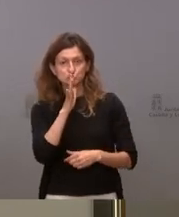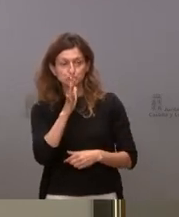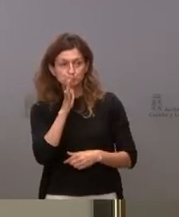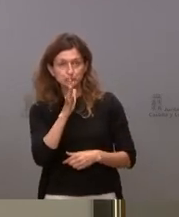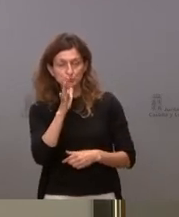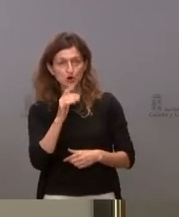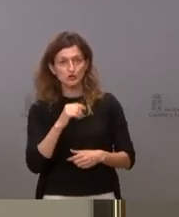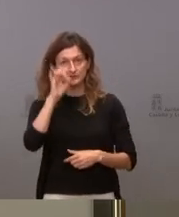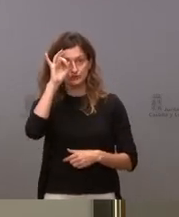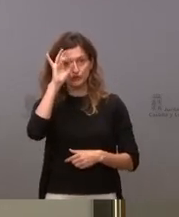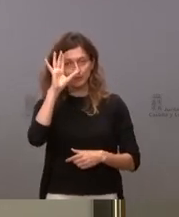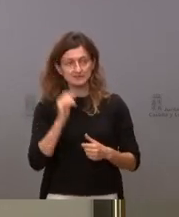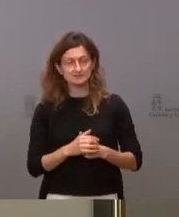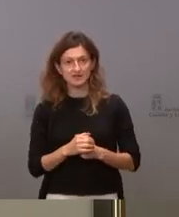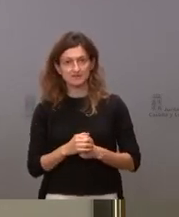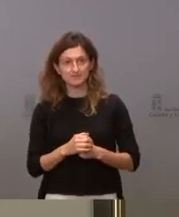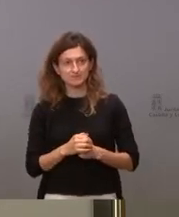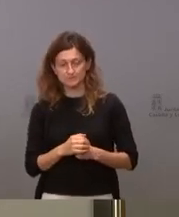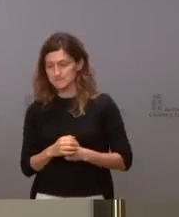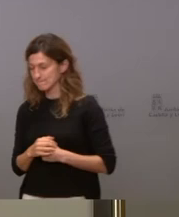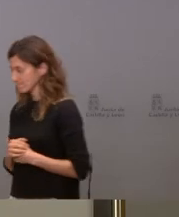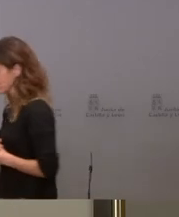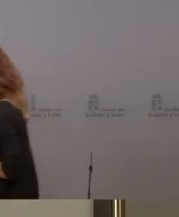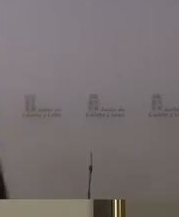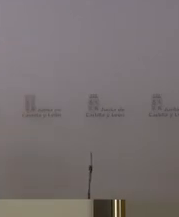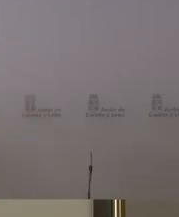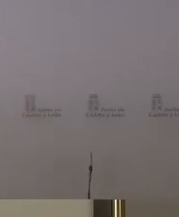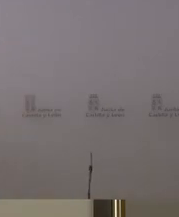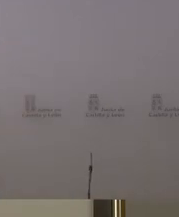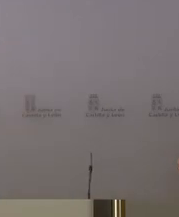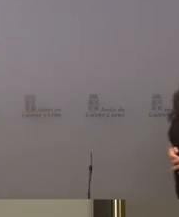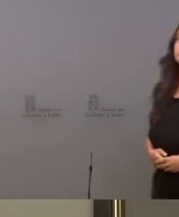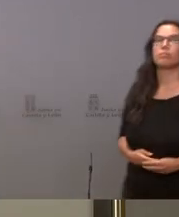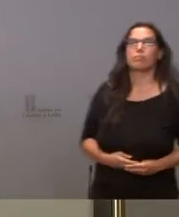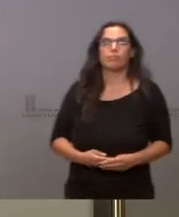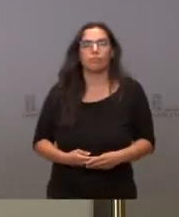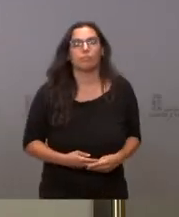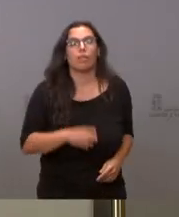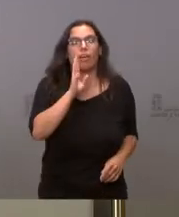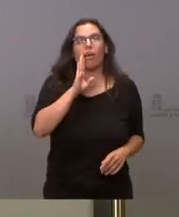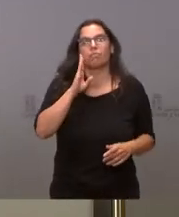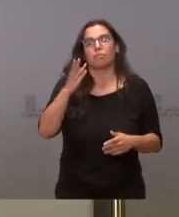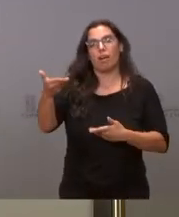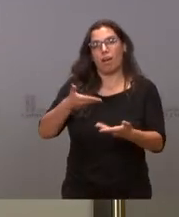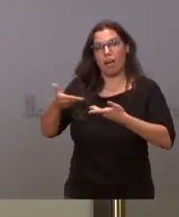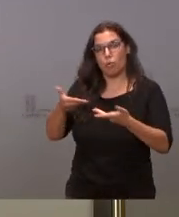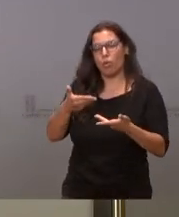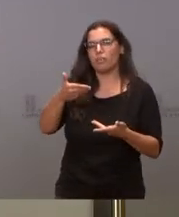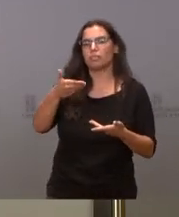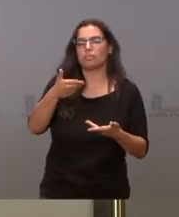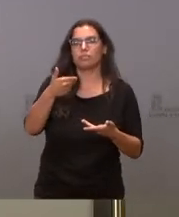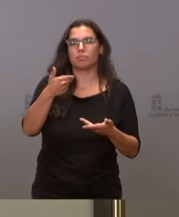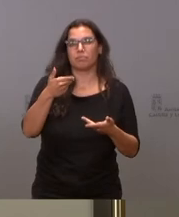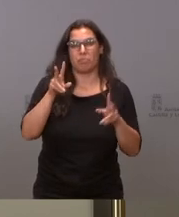el sorprendente bajo nivel de demanda de las ayudas de las que has comentado al principio no sé a qué lo